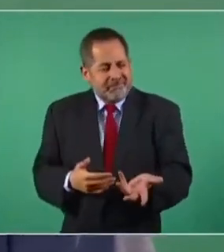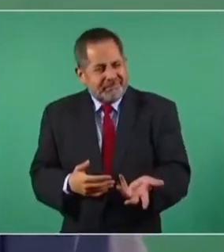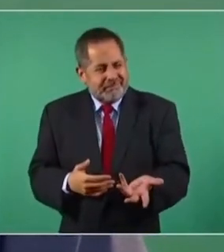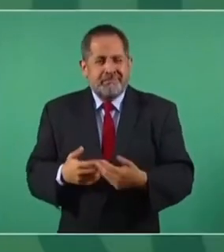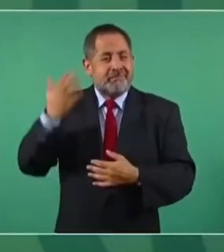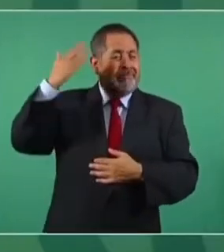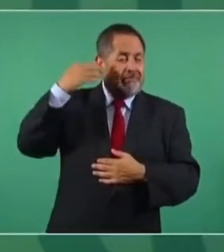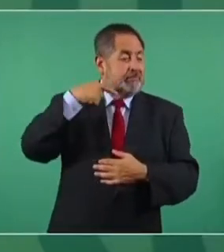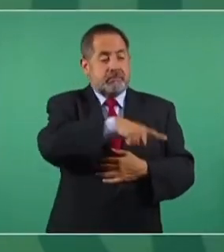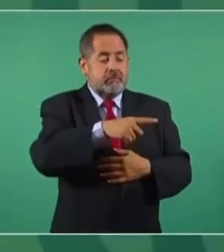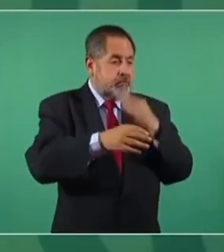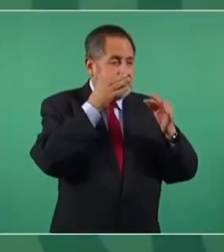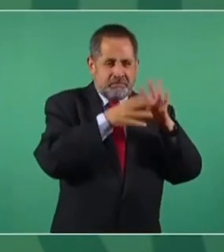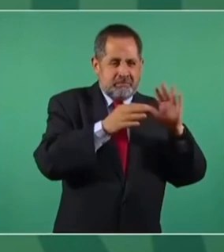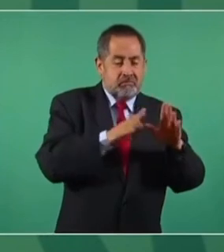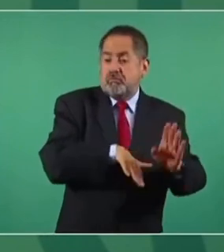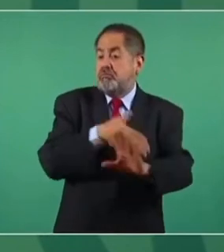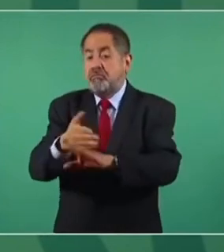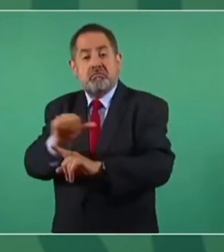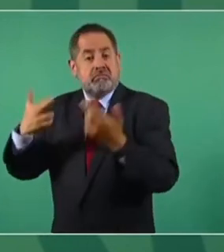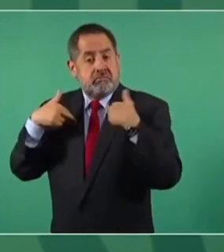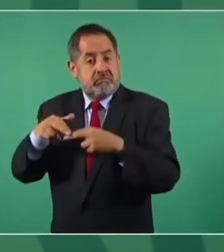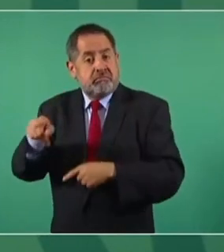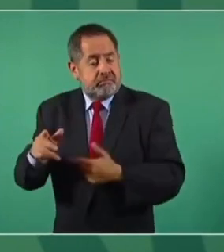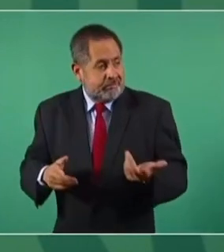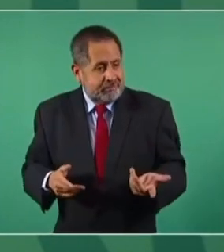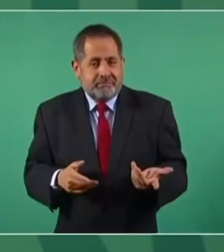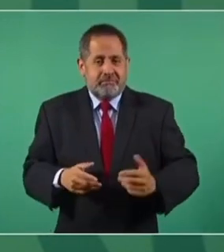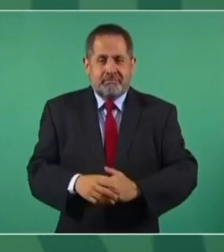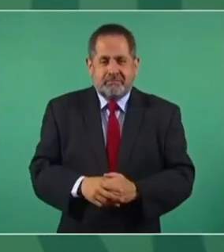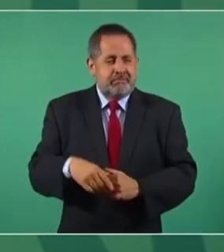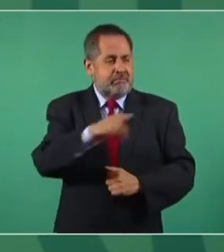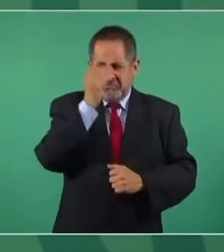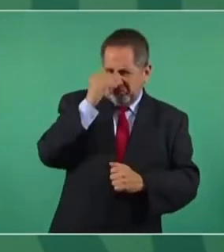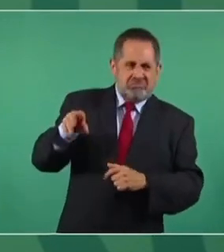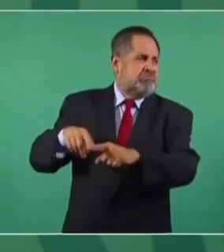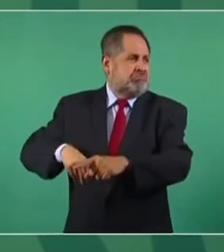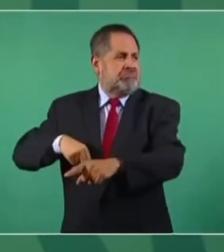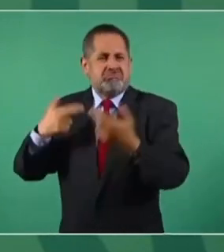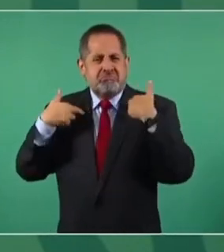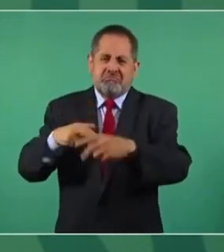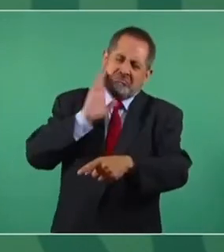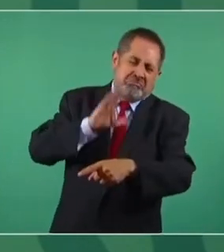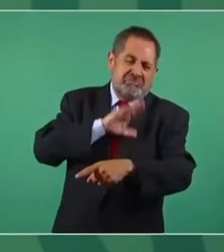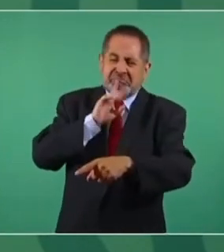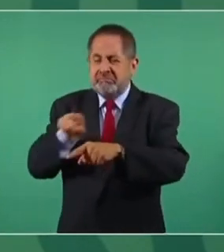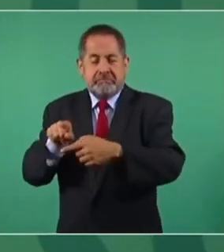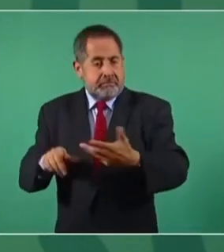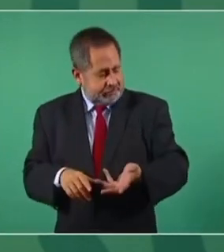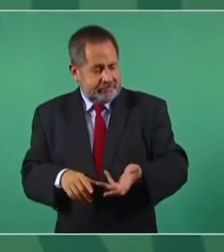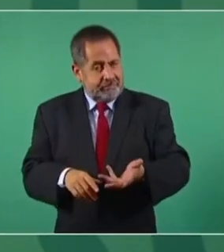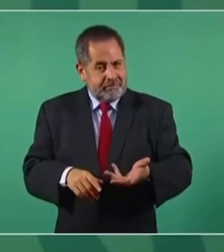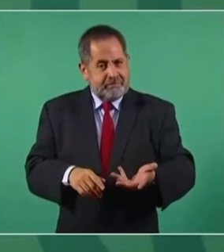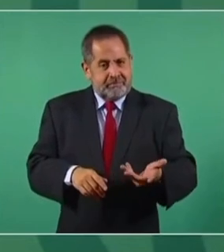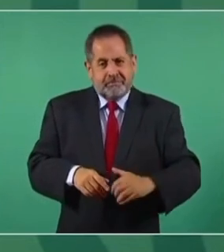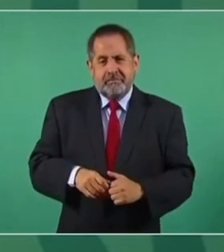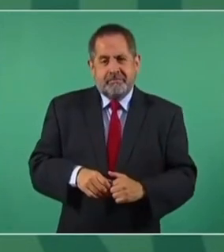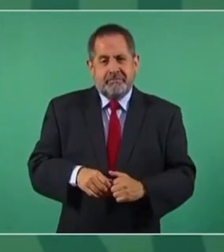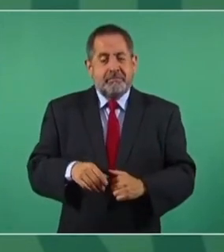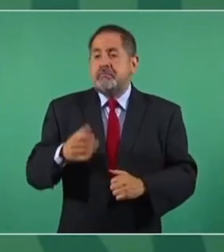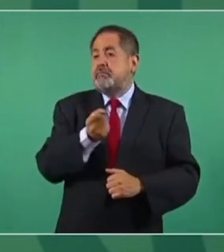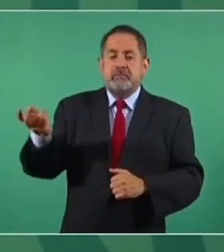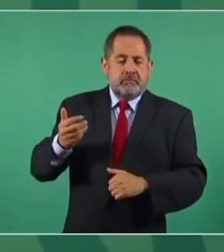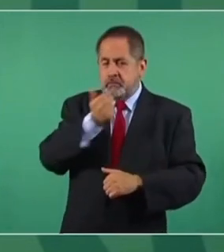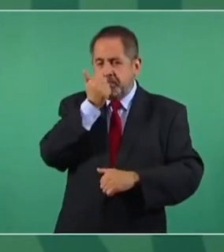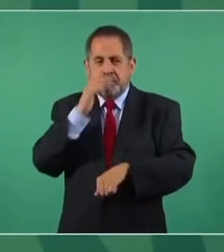traían campañas en contra de los maestros, le echaban la culpa a los maestros de la